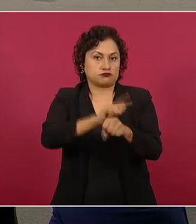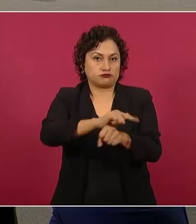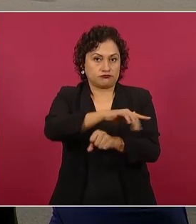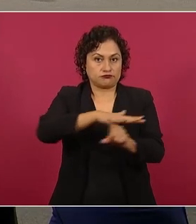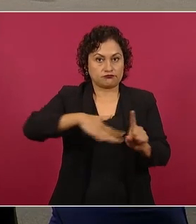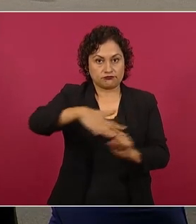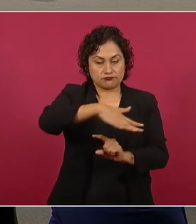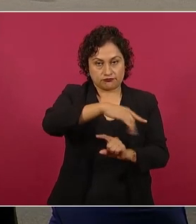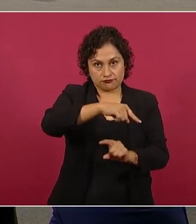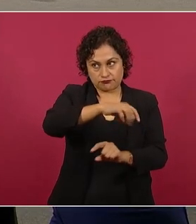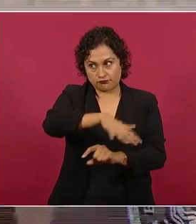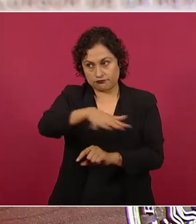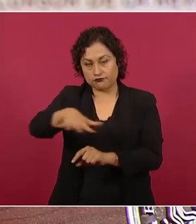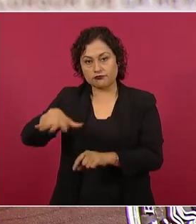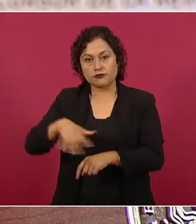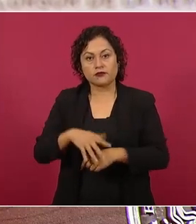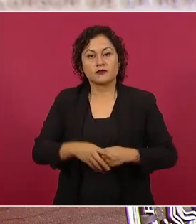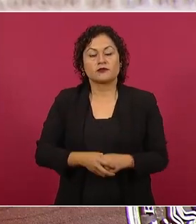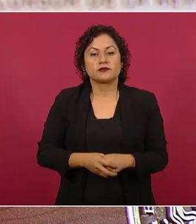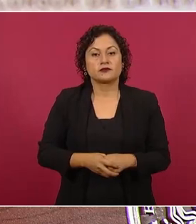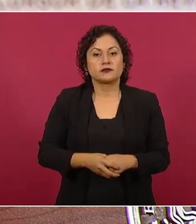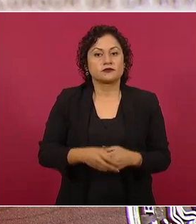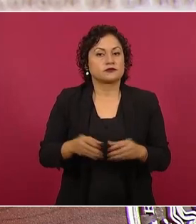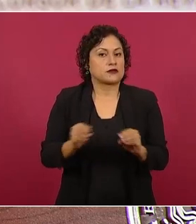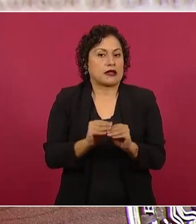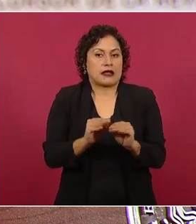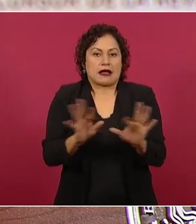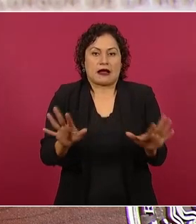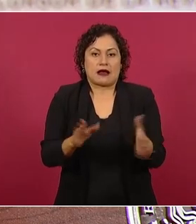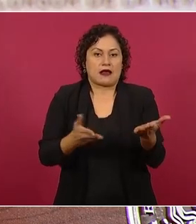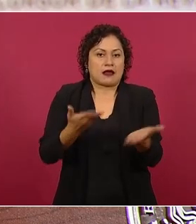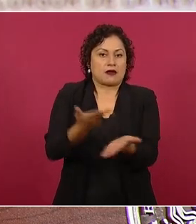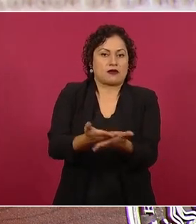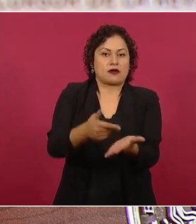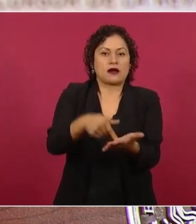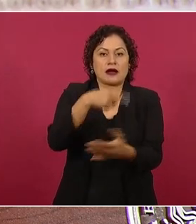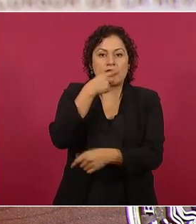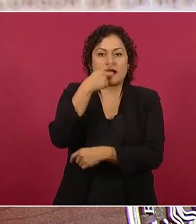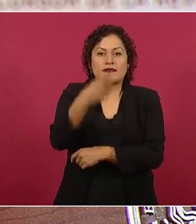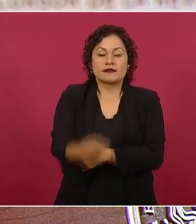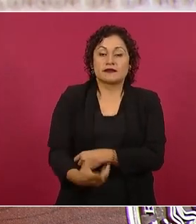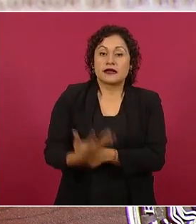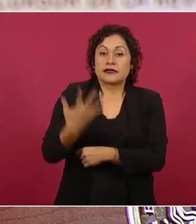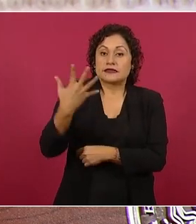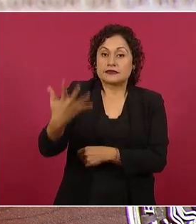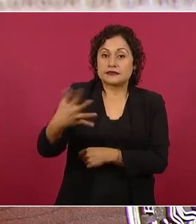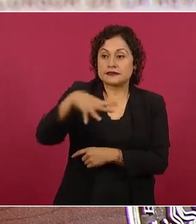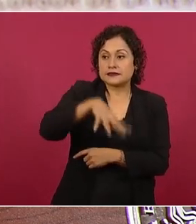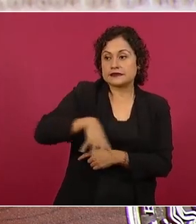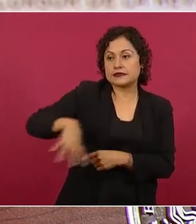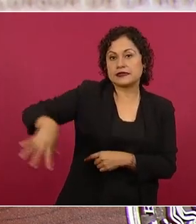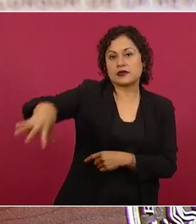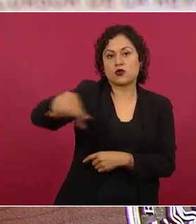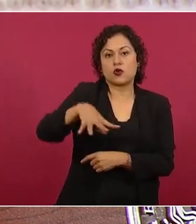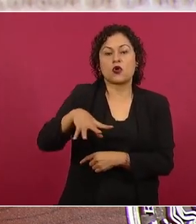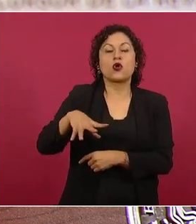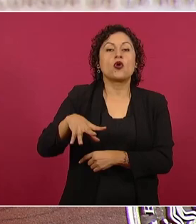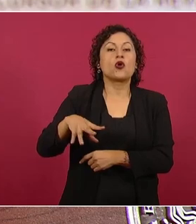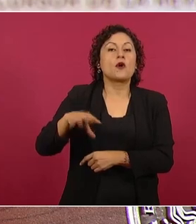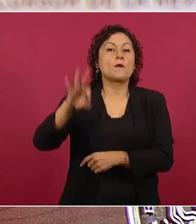Está claro que se propone que desaparezcan las cinco circunscripciones plurinominales